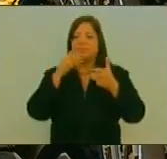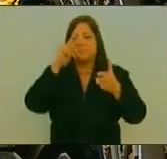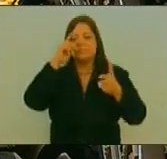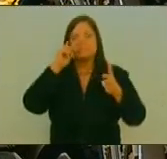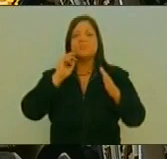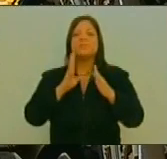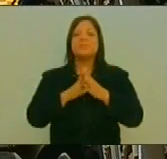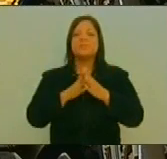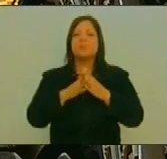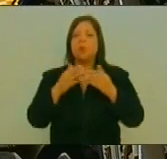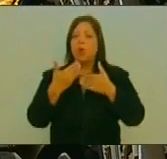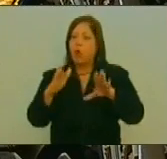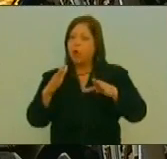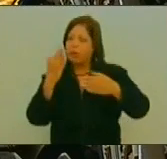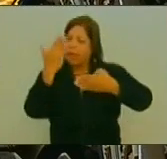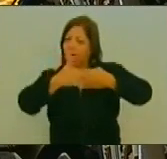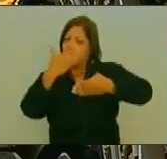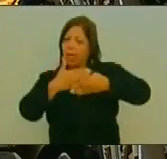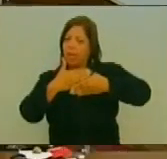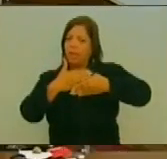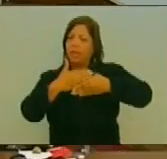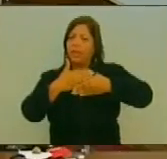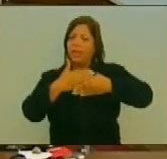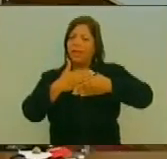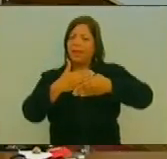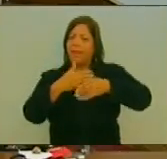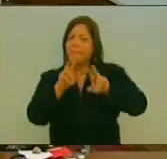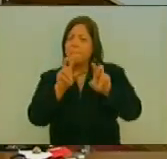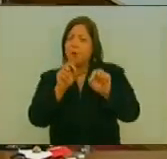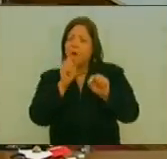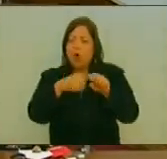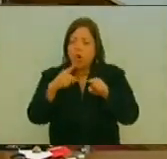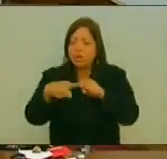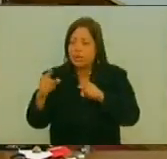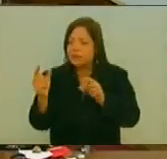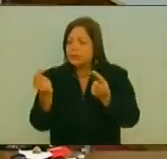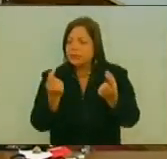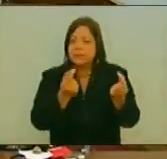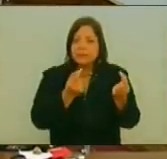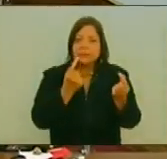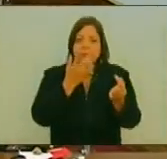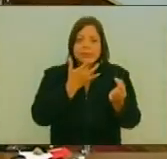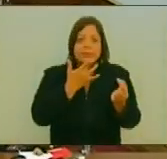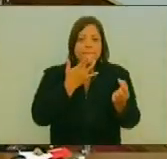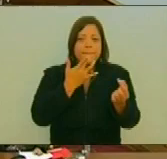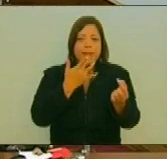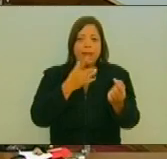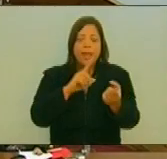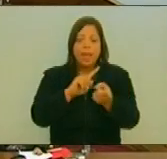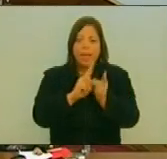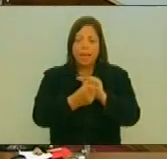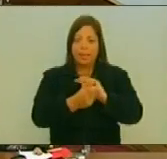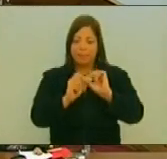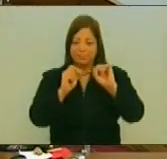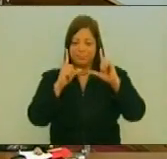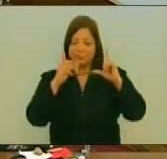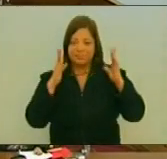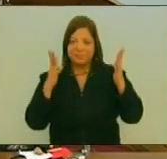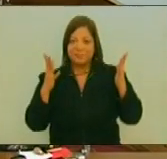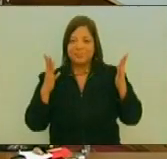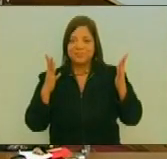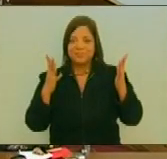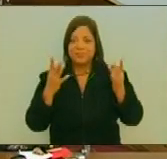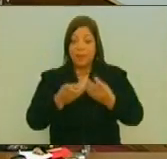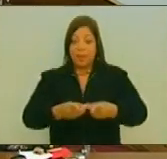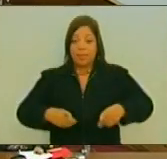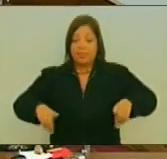Contra el muelle Las pequeñas cosas Son ahora Más simples Y la